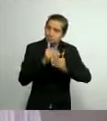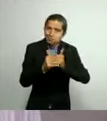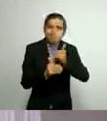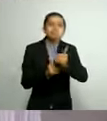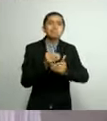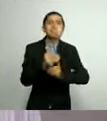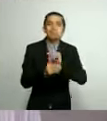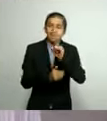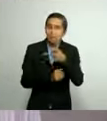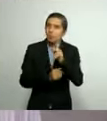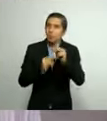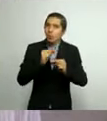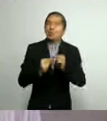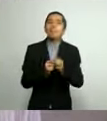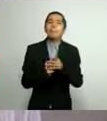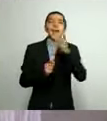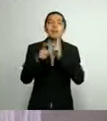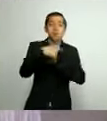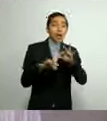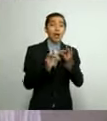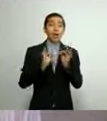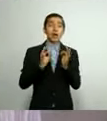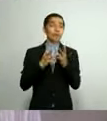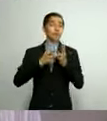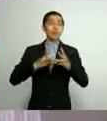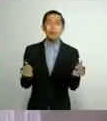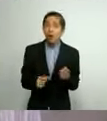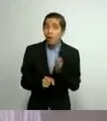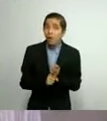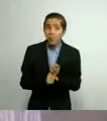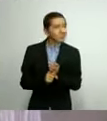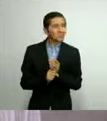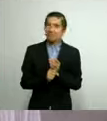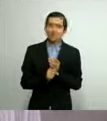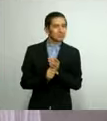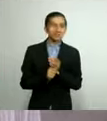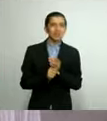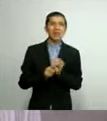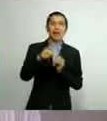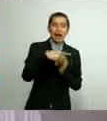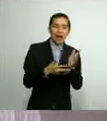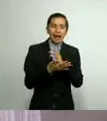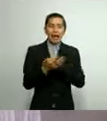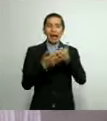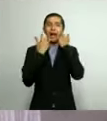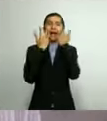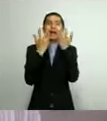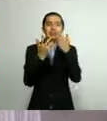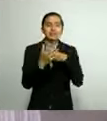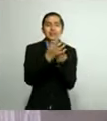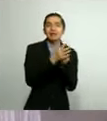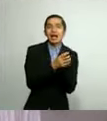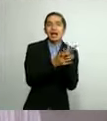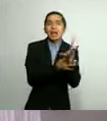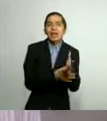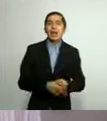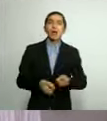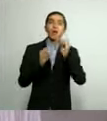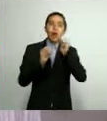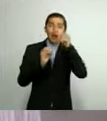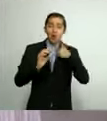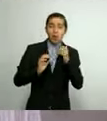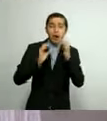bajar la guardia ni relajarnos en este momento. No dejemos que las ganas de salir ni el descuido